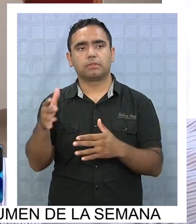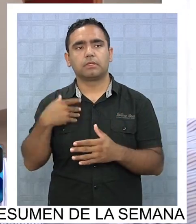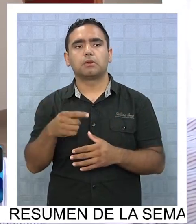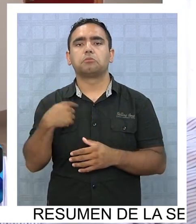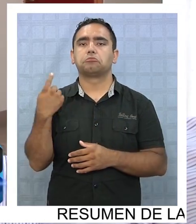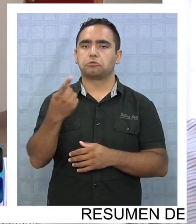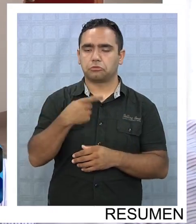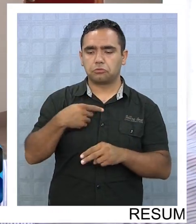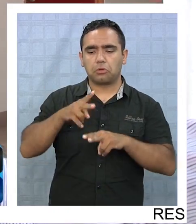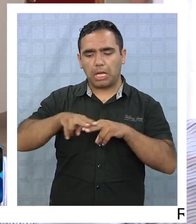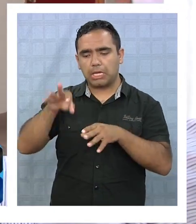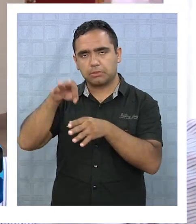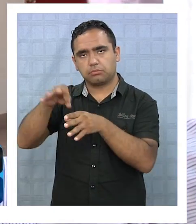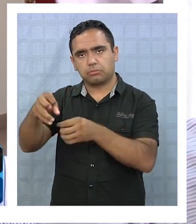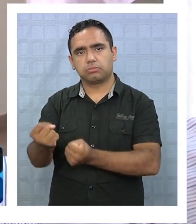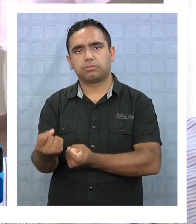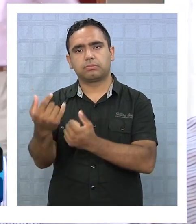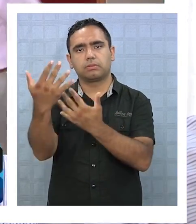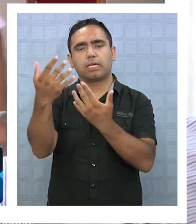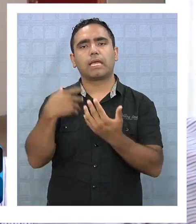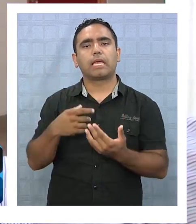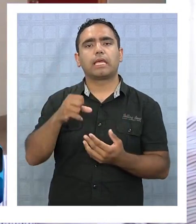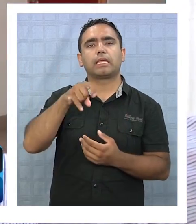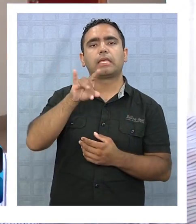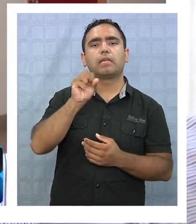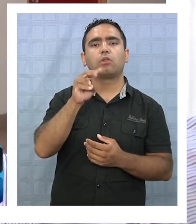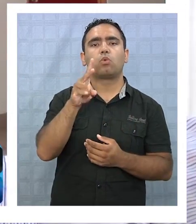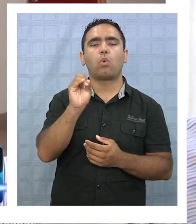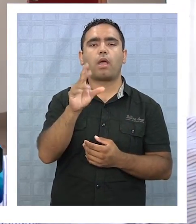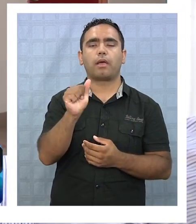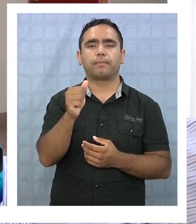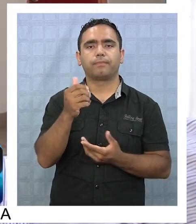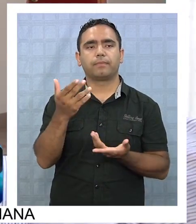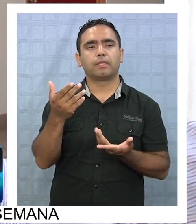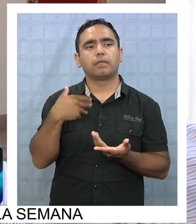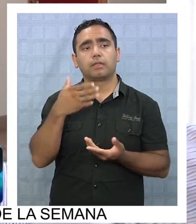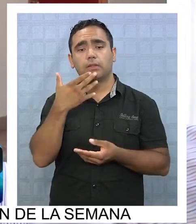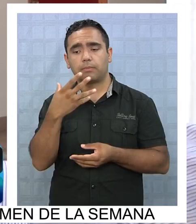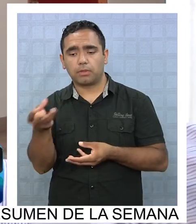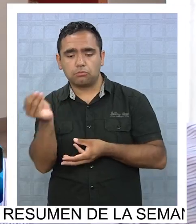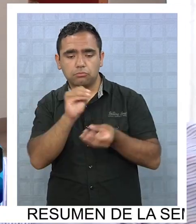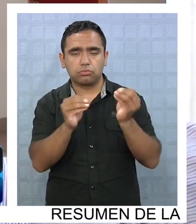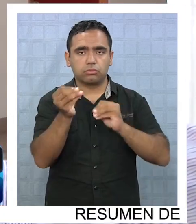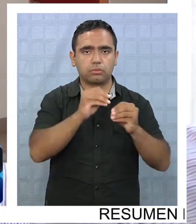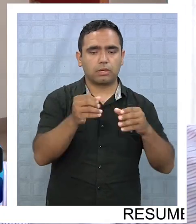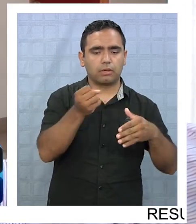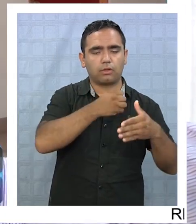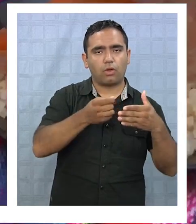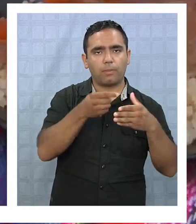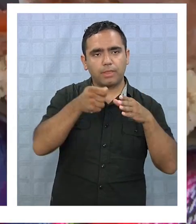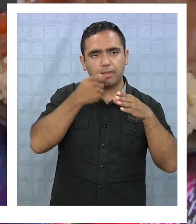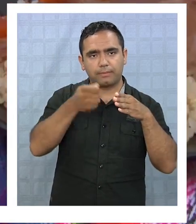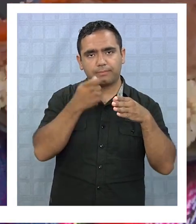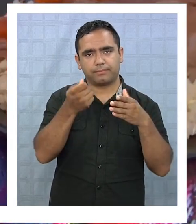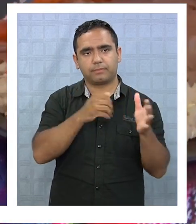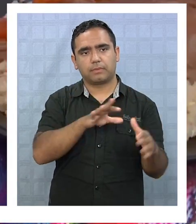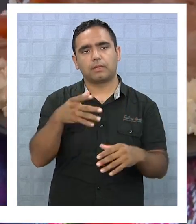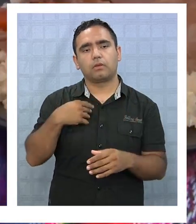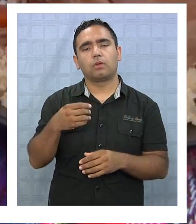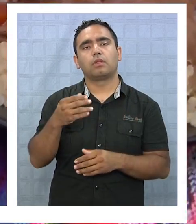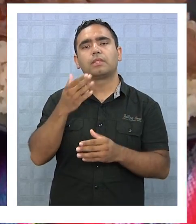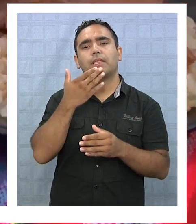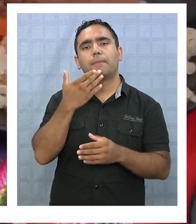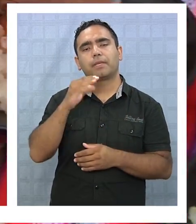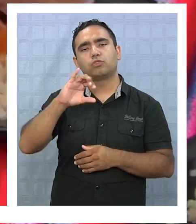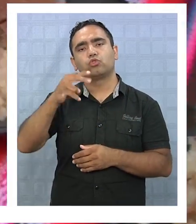de quinoa, nosotros mismos sembramos, producimos la quinoa y así también la hemos implementado en el cóctel andino. La quinoa,